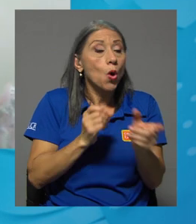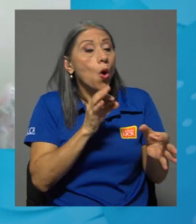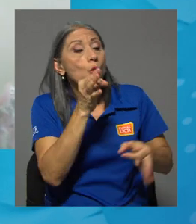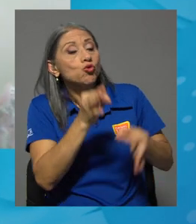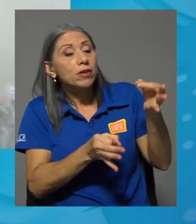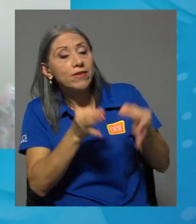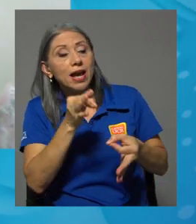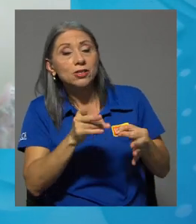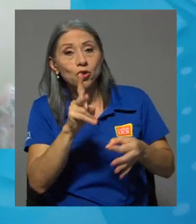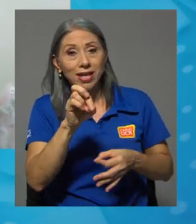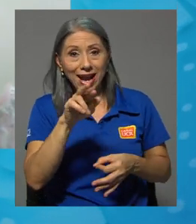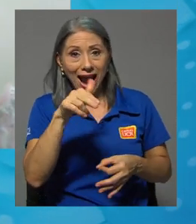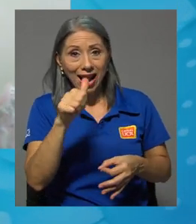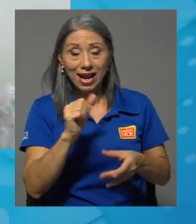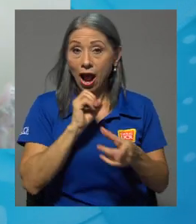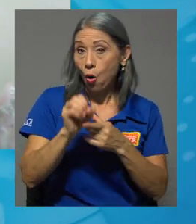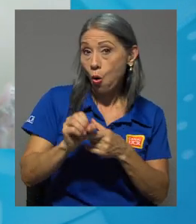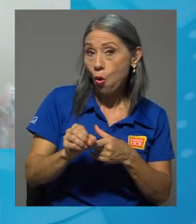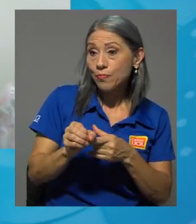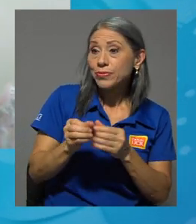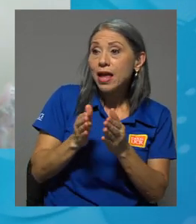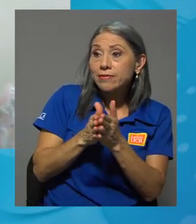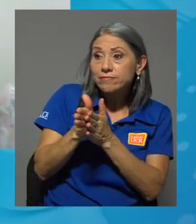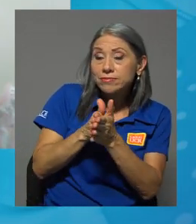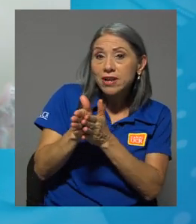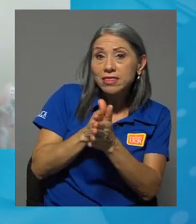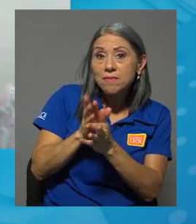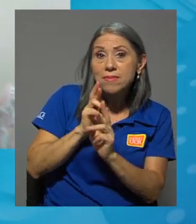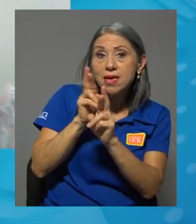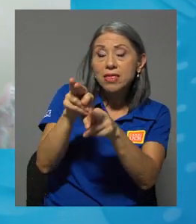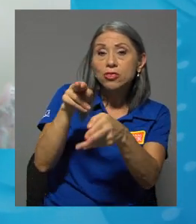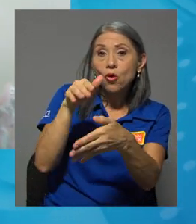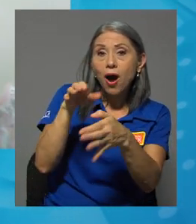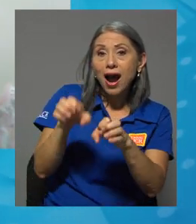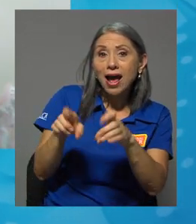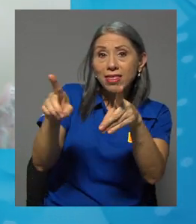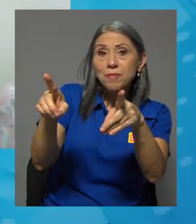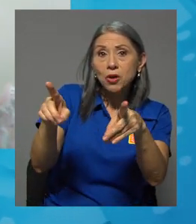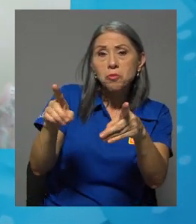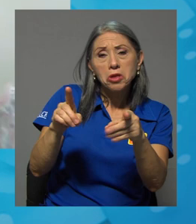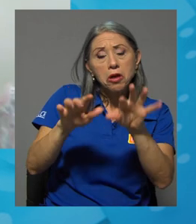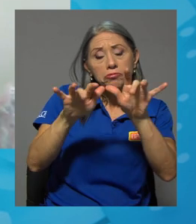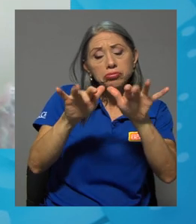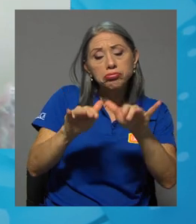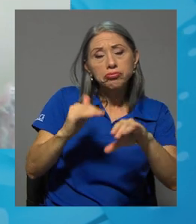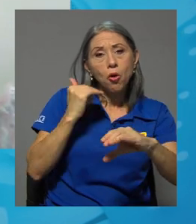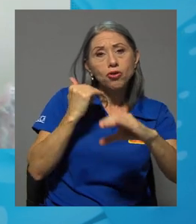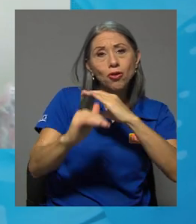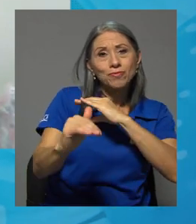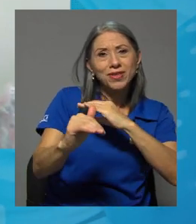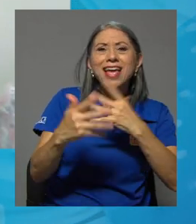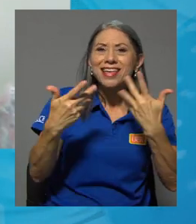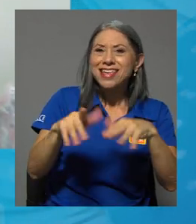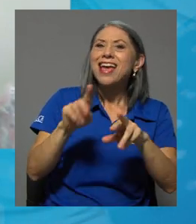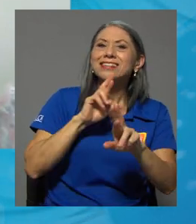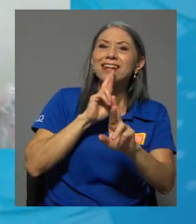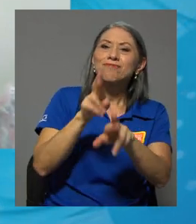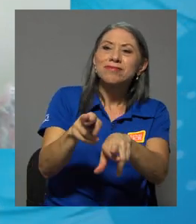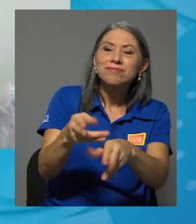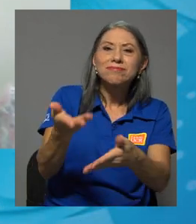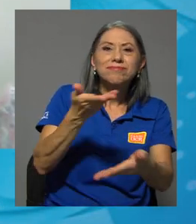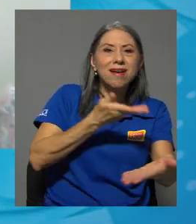carga, el rendimiento académico. Lo puede hacer, lo remite a través del correo electrónico y de aquí se le atiende su gestión.